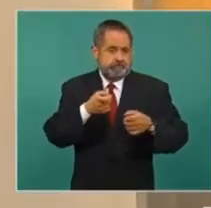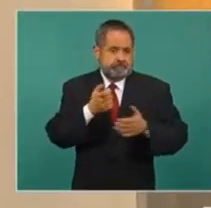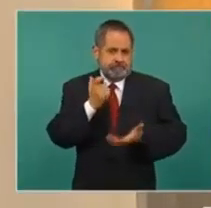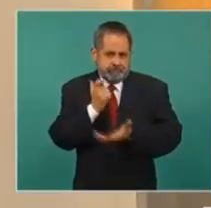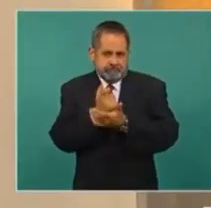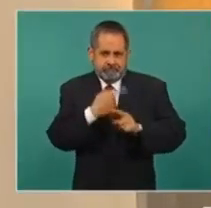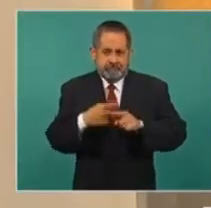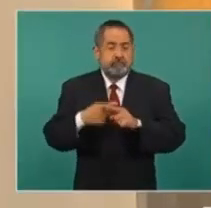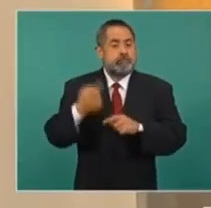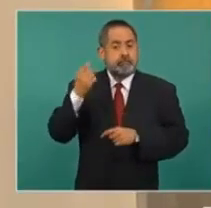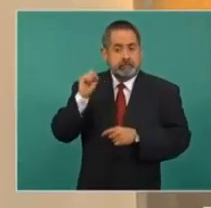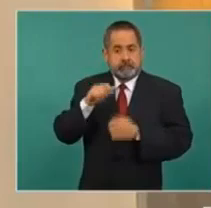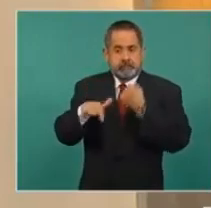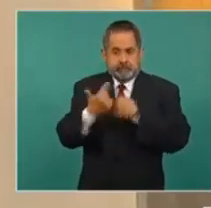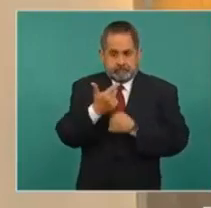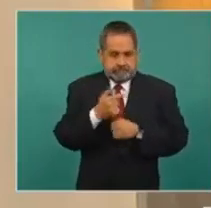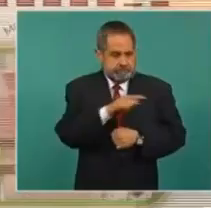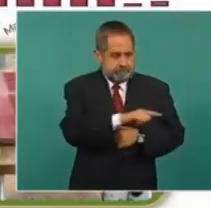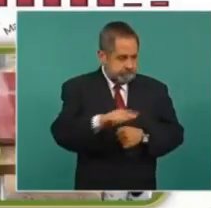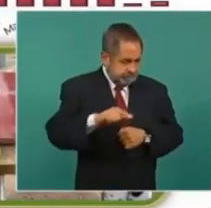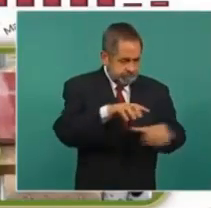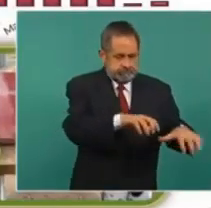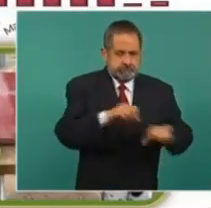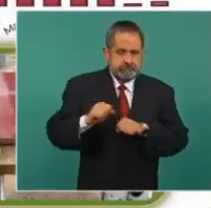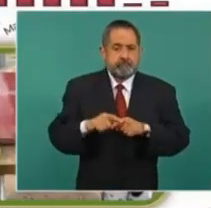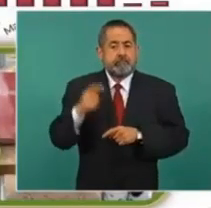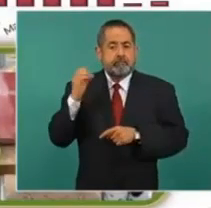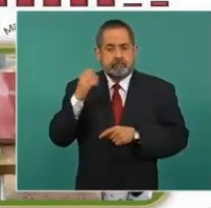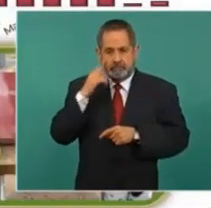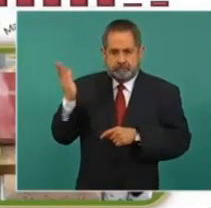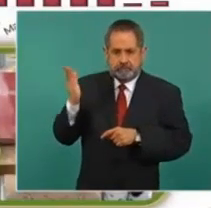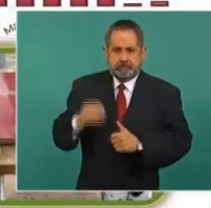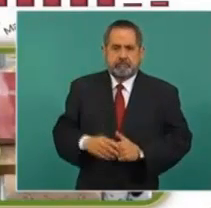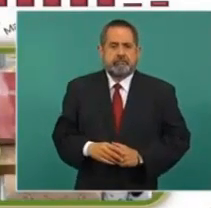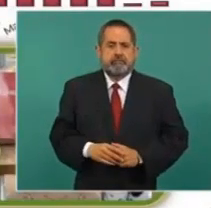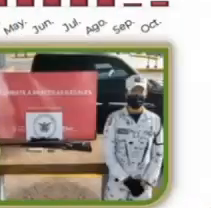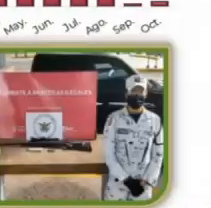aseguraron 12 armas de fuego y en los 20 días de octubre, 69.